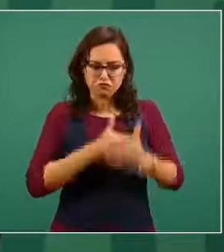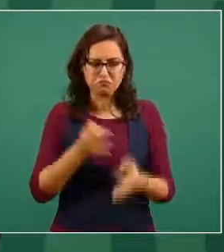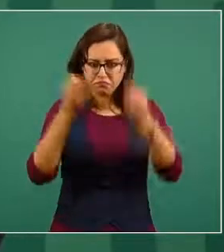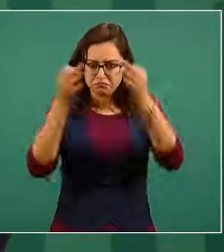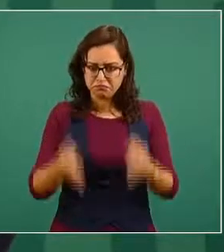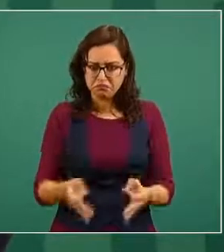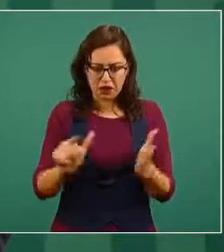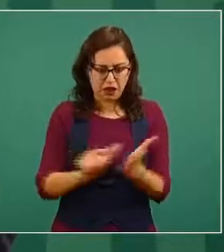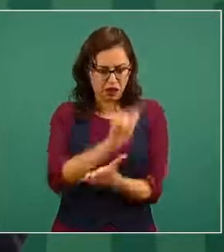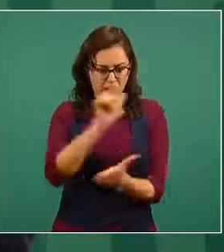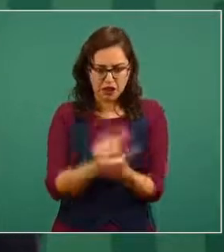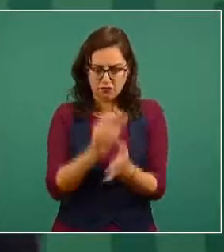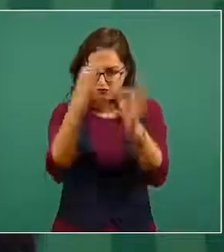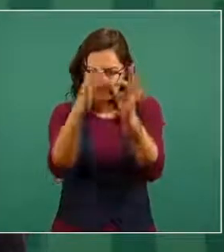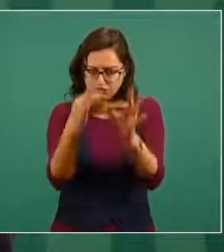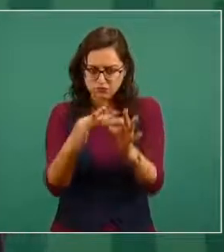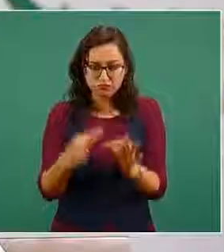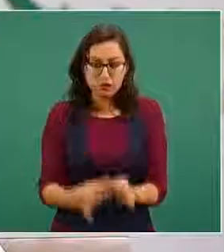Debido proceso.